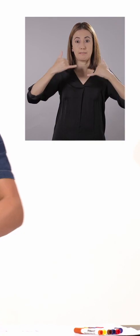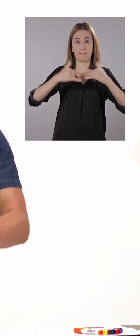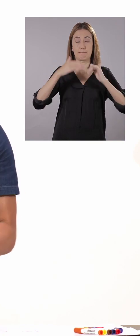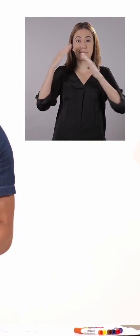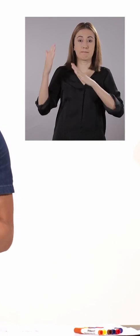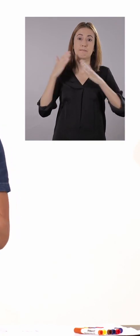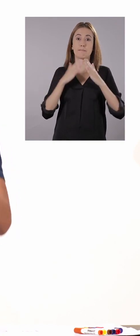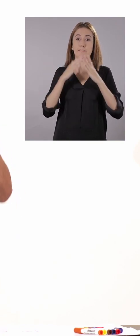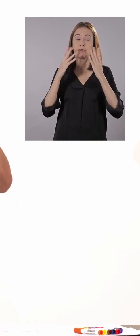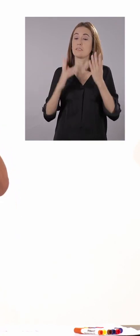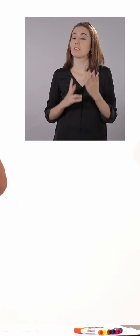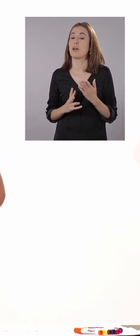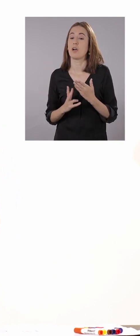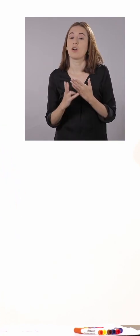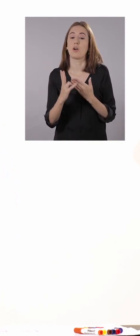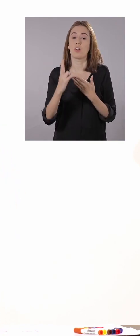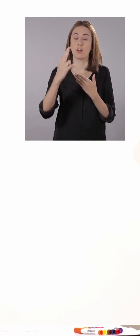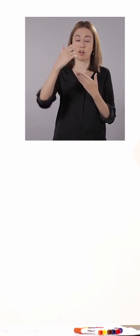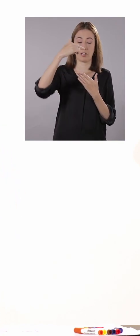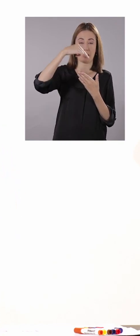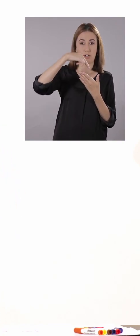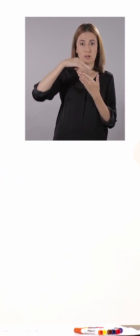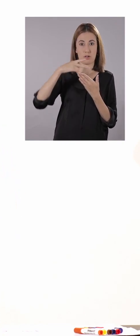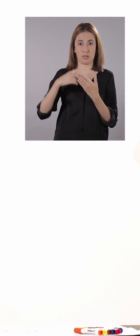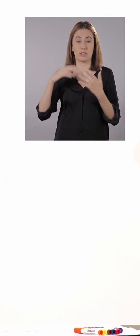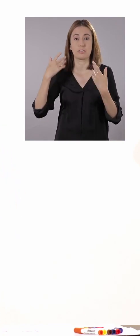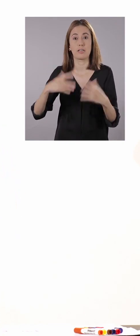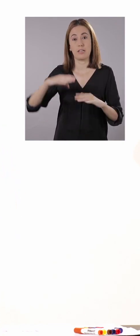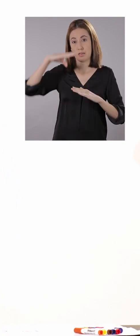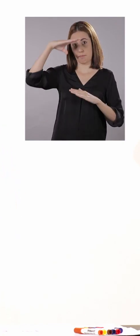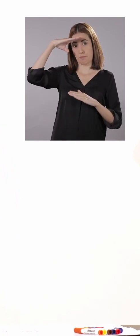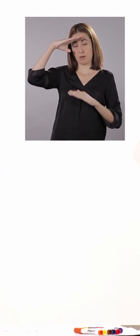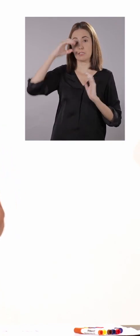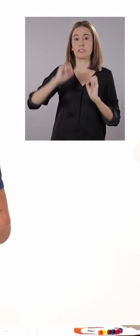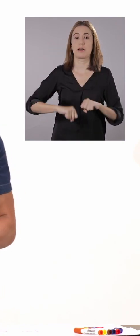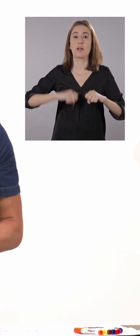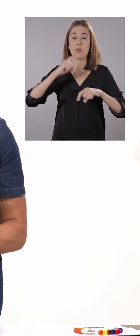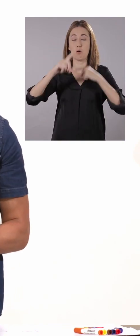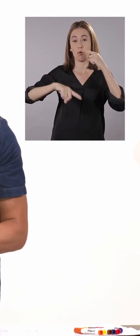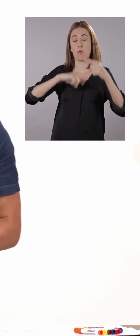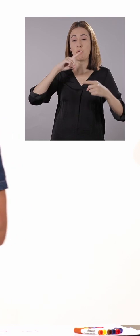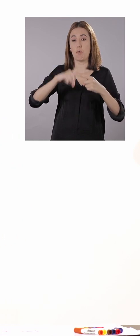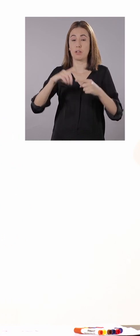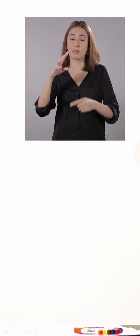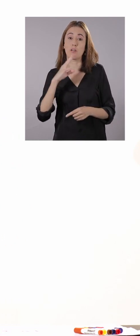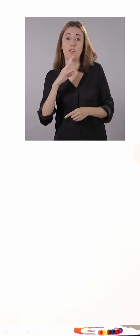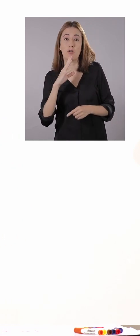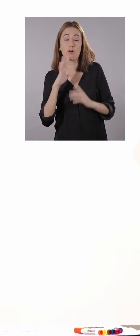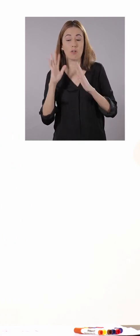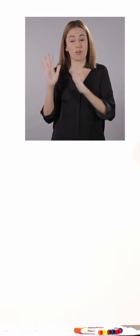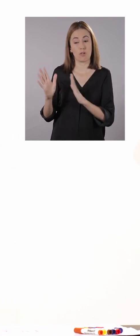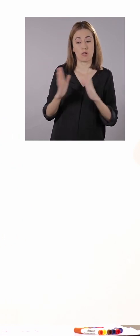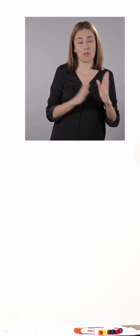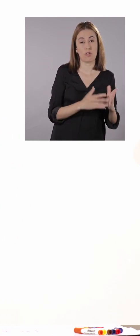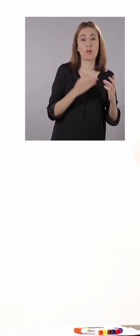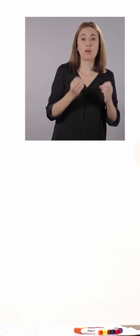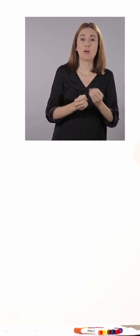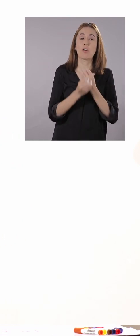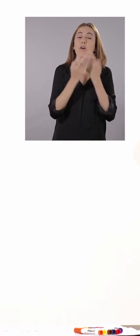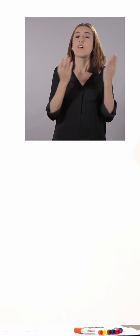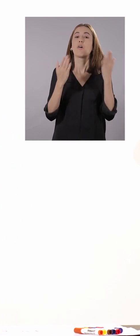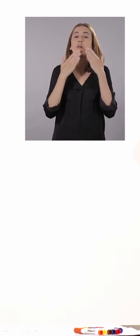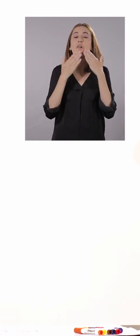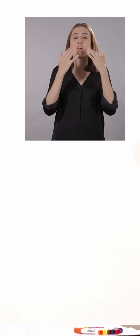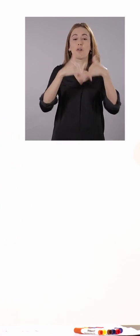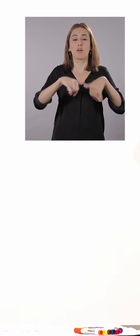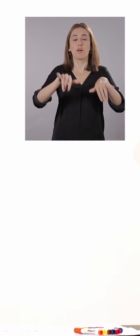la policía. Y cuando hablemos de este miembro de nuestra comunidad, vamos a colocar cuál